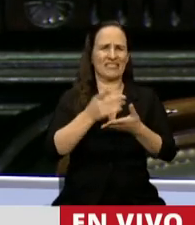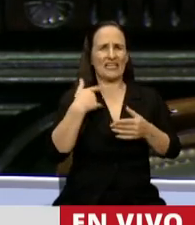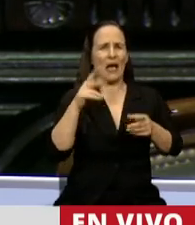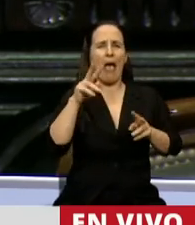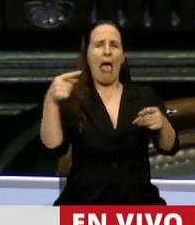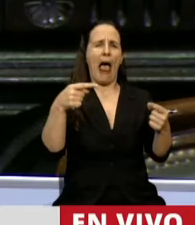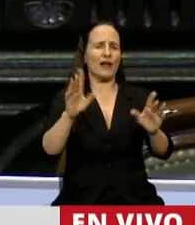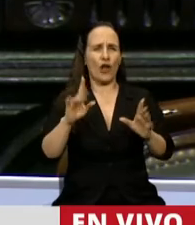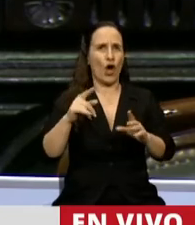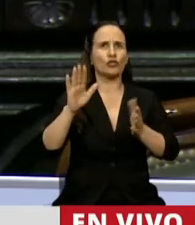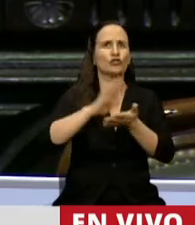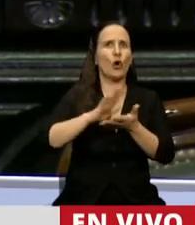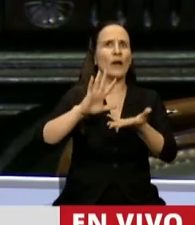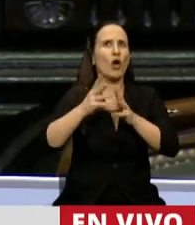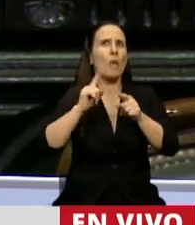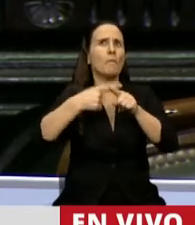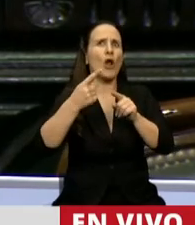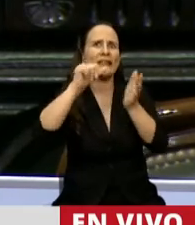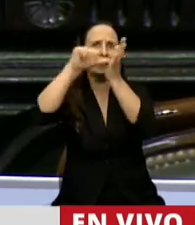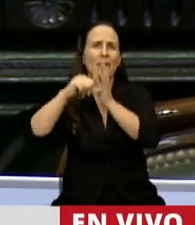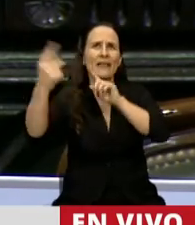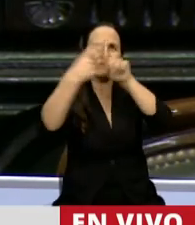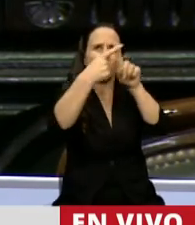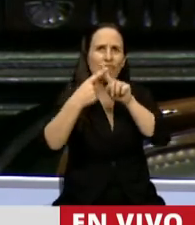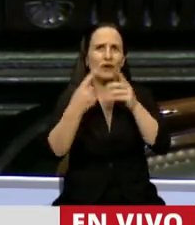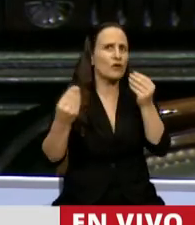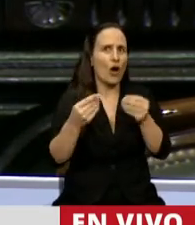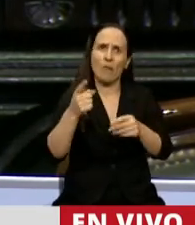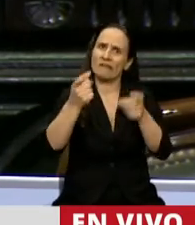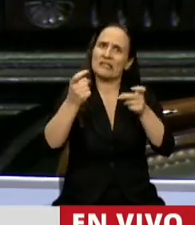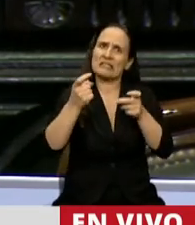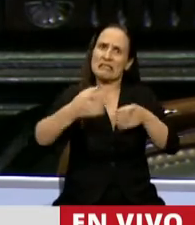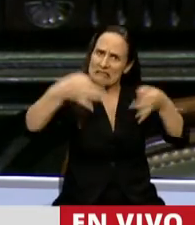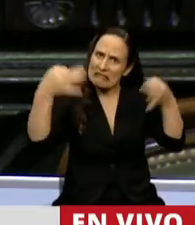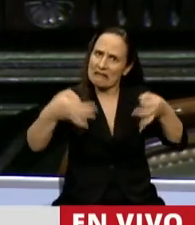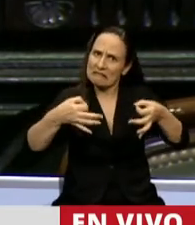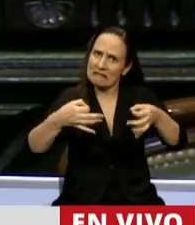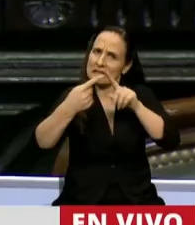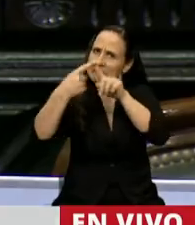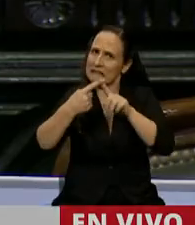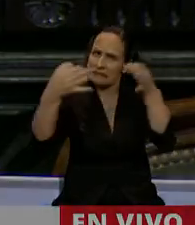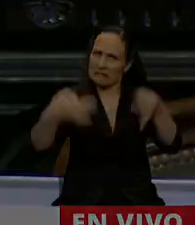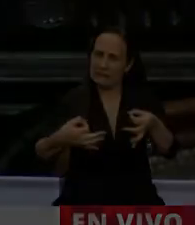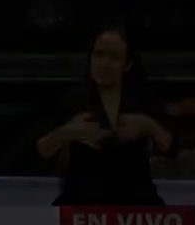en política internacional, porque sin eso nada alcanzará. Gracias, señor Presidente. Gracias, diputado.